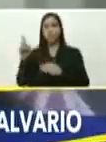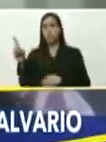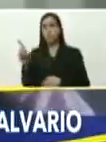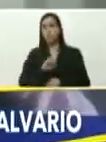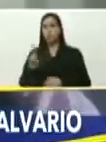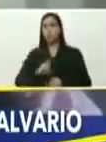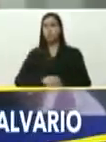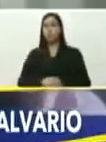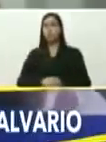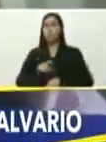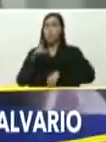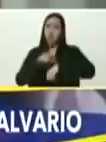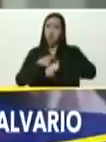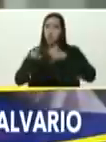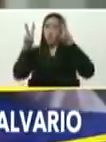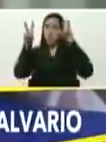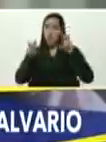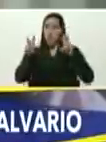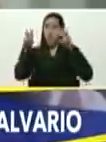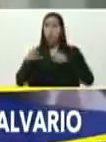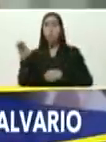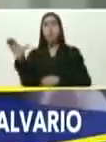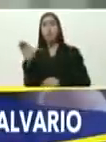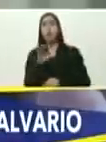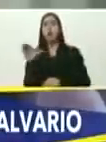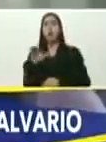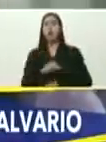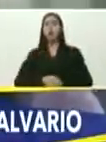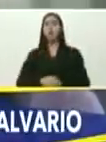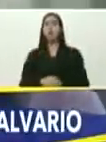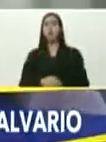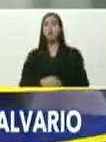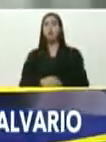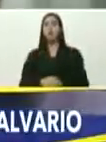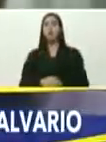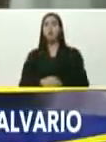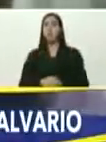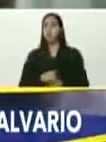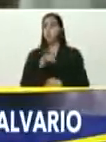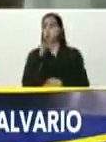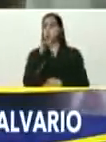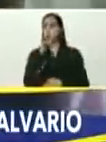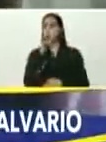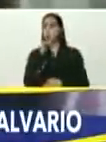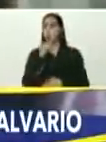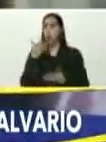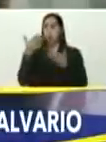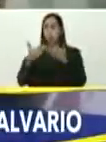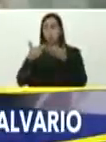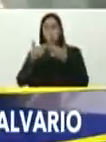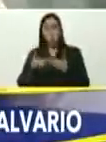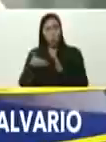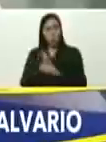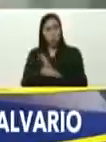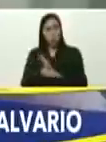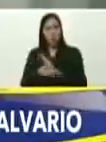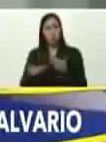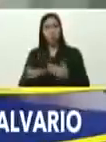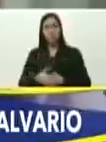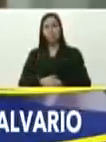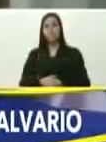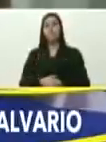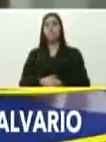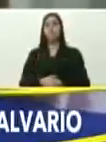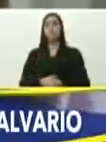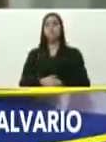esta nueva etapa, de Caracas, con esa información, usted nos dio, que iba a reunir, a